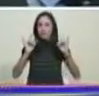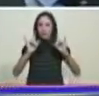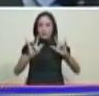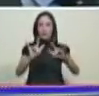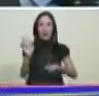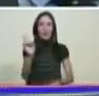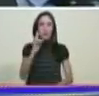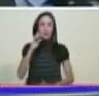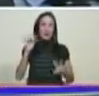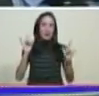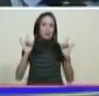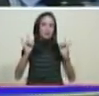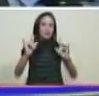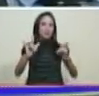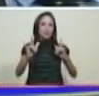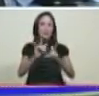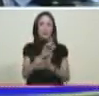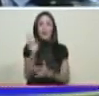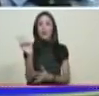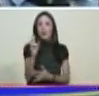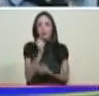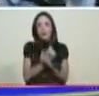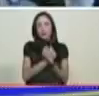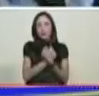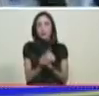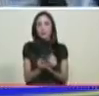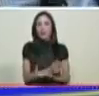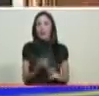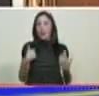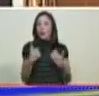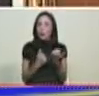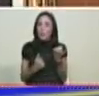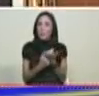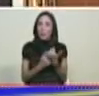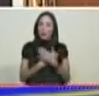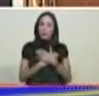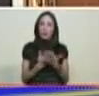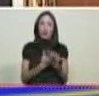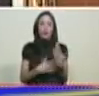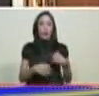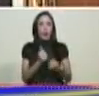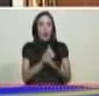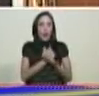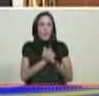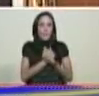amo mucho a nuestra patria y todo lo que hago y todo lo que actúo en mi vida es por amor